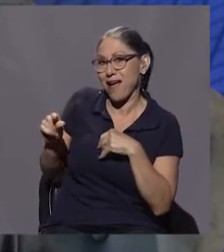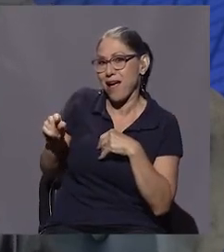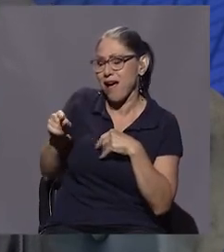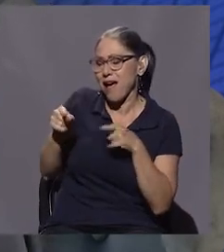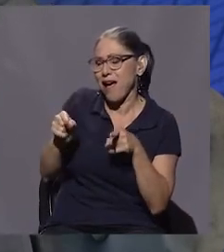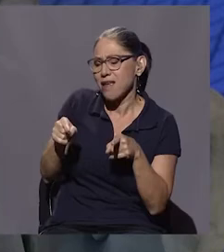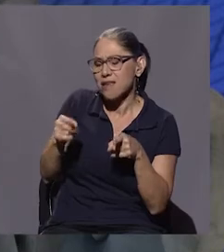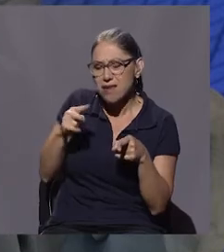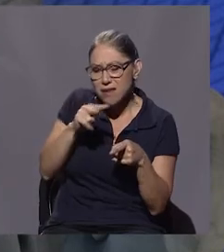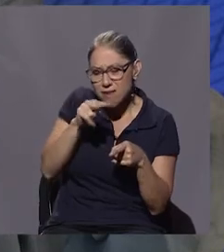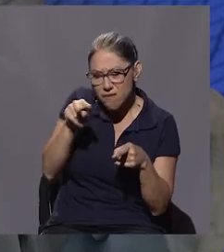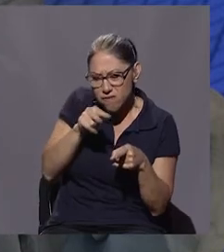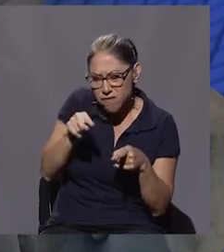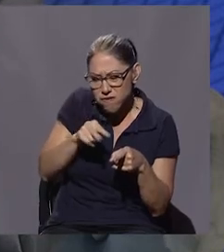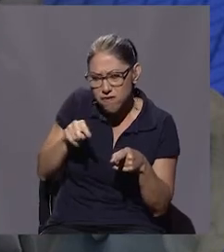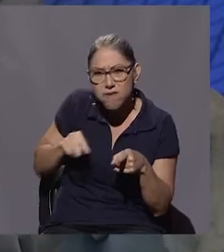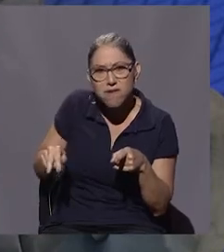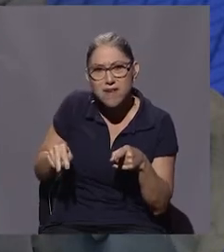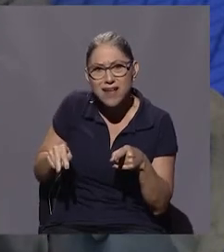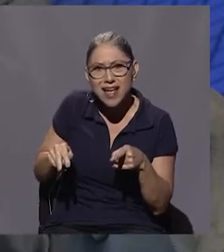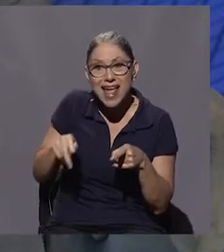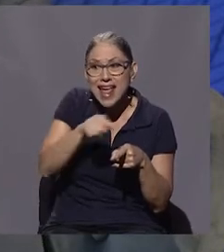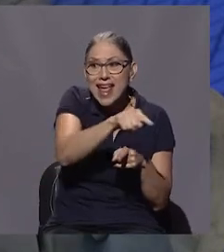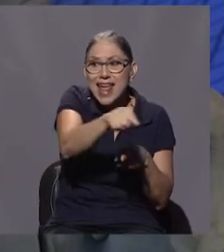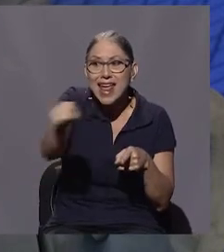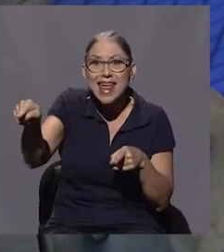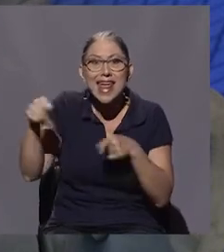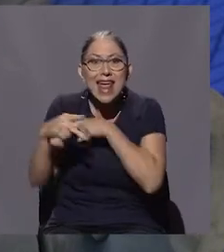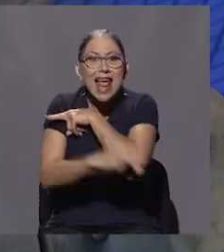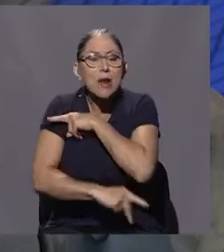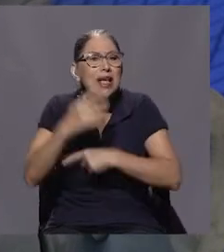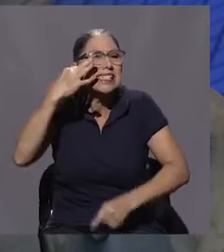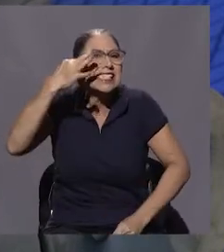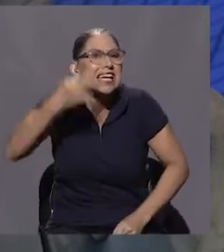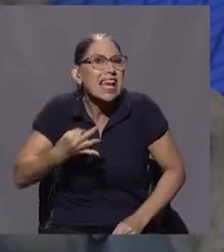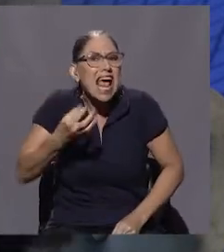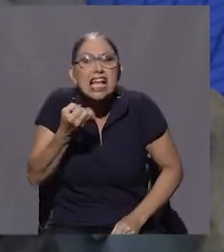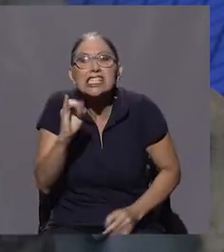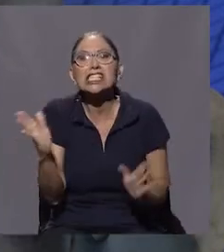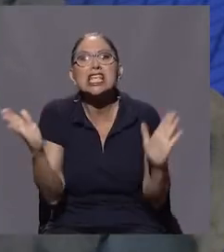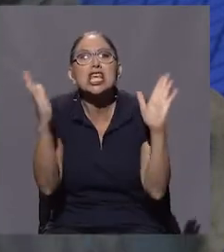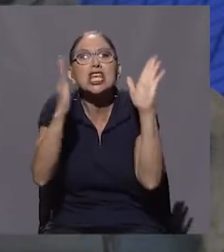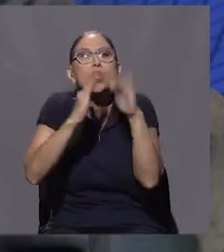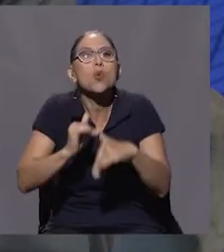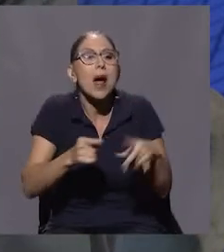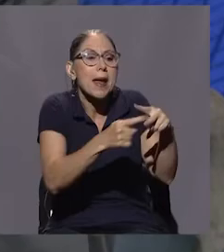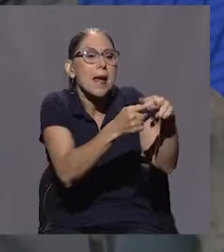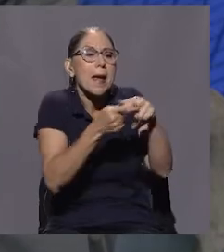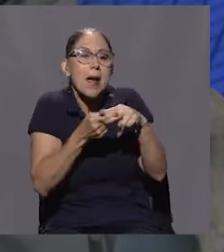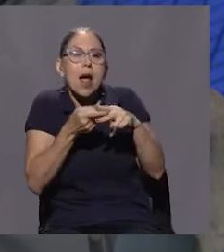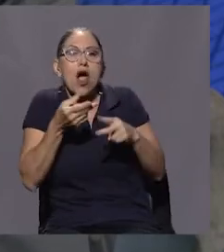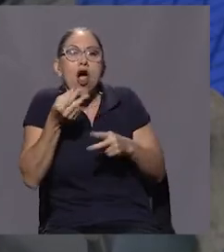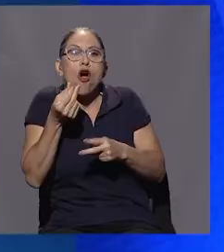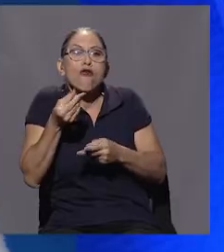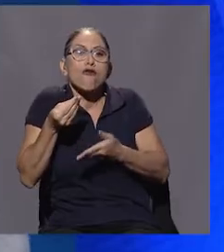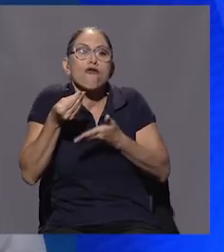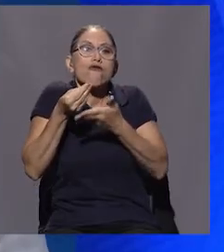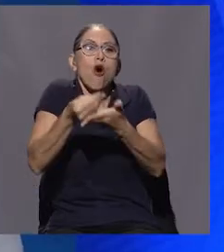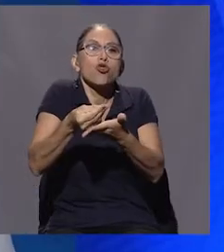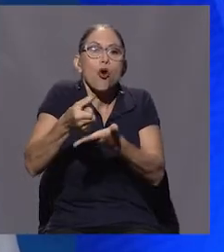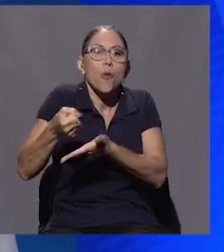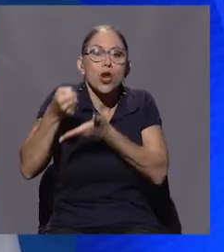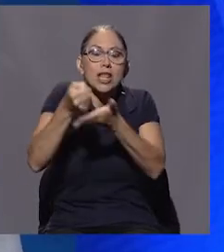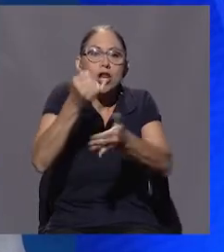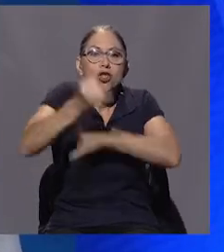hacerle querer al país que si no hay fondo monetario internacional nos vamos al fondo. Me quiero quedar con